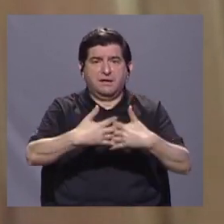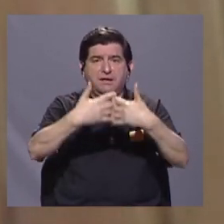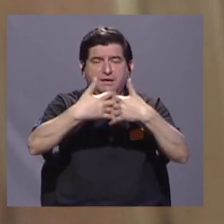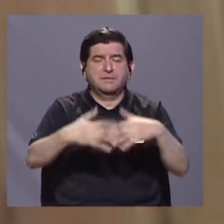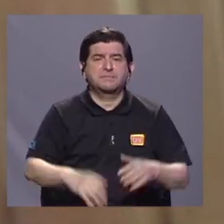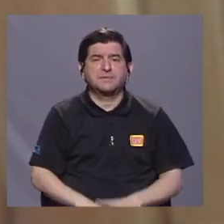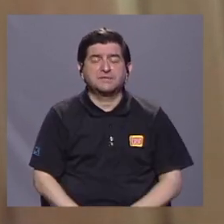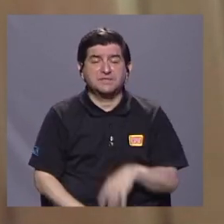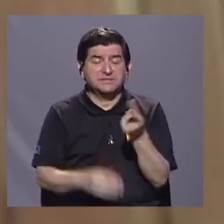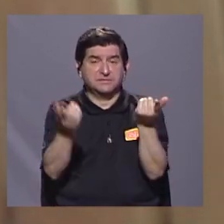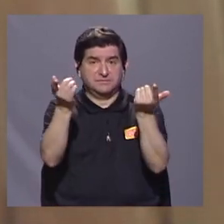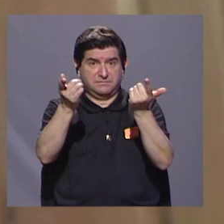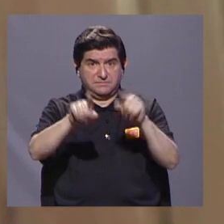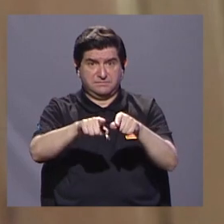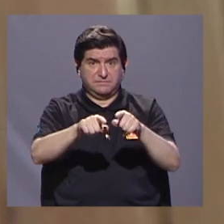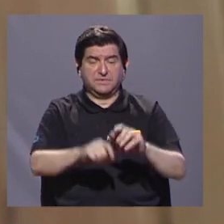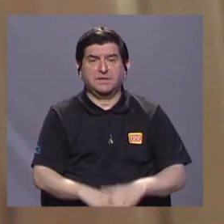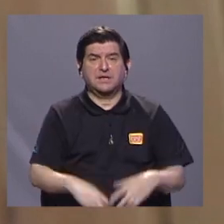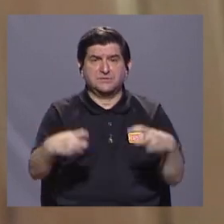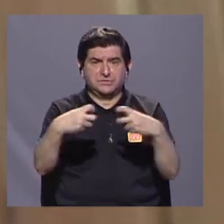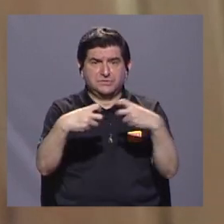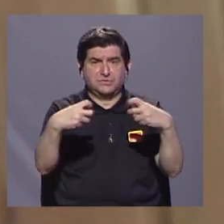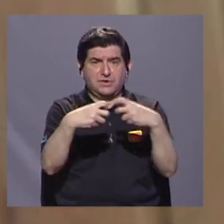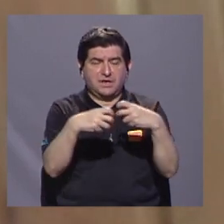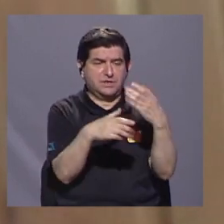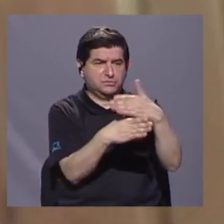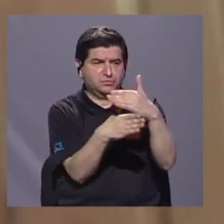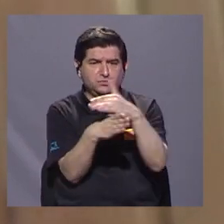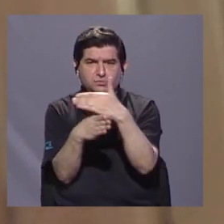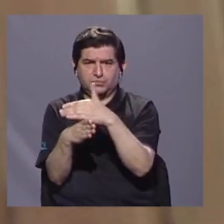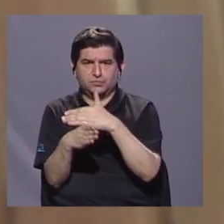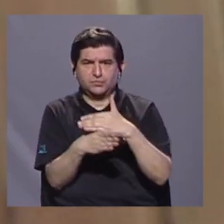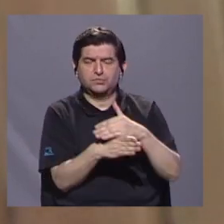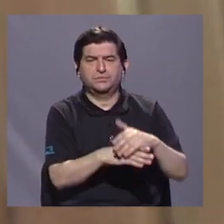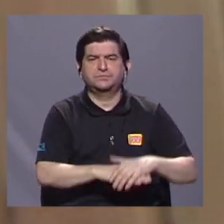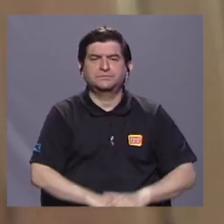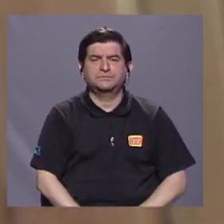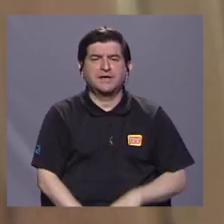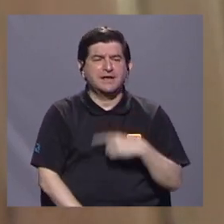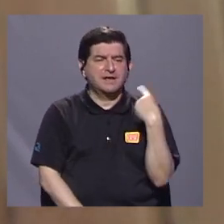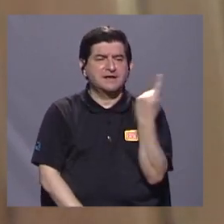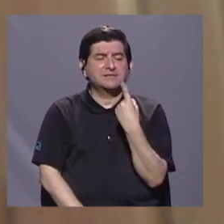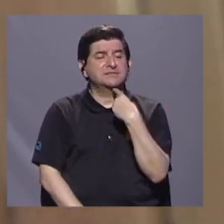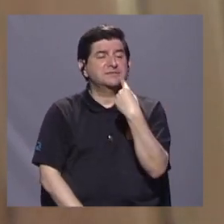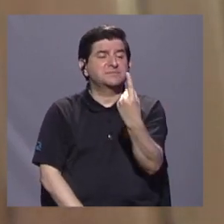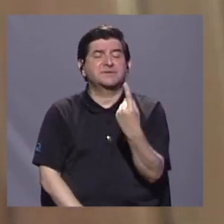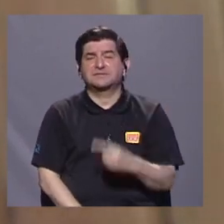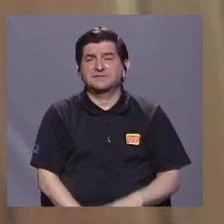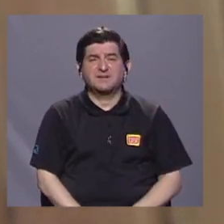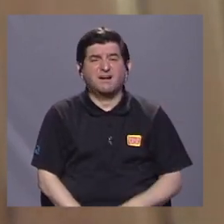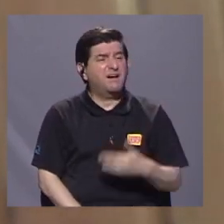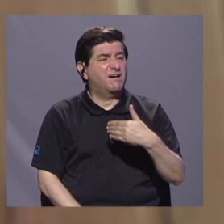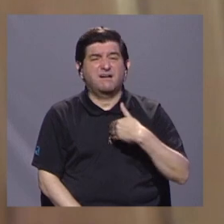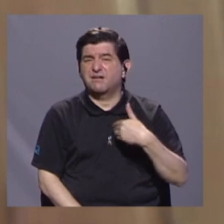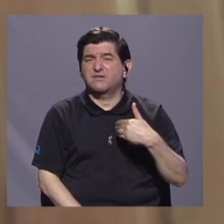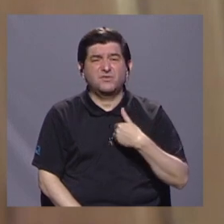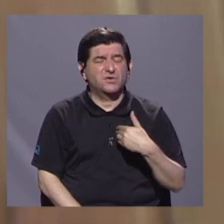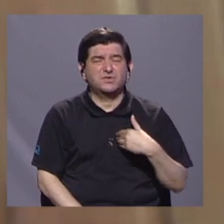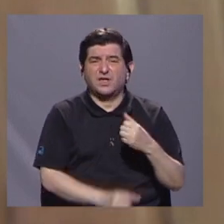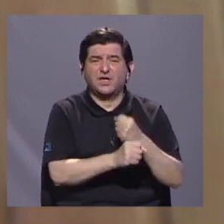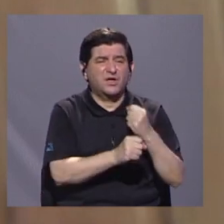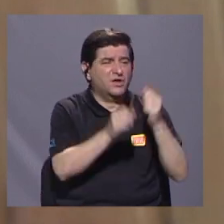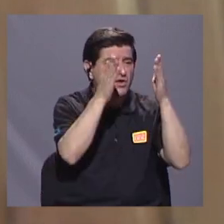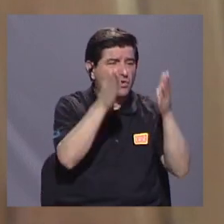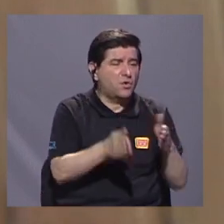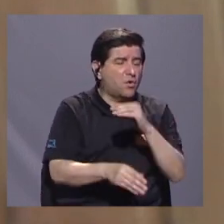en este caso, electrificadoras, ¿verdad? Porque siempre aducen a no tener ni personal ni